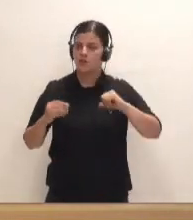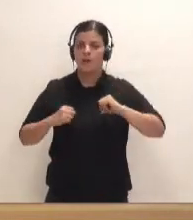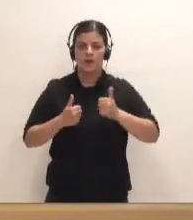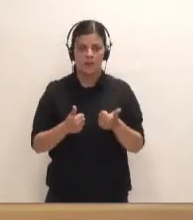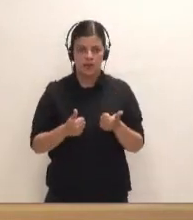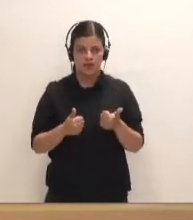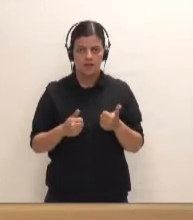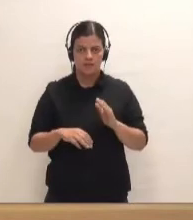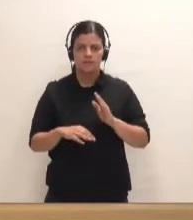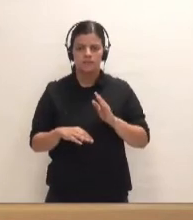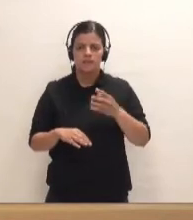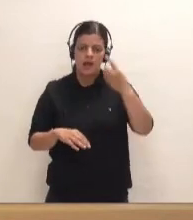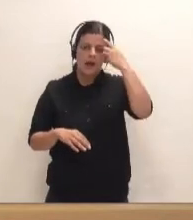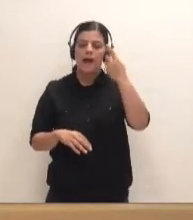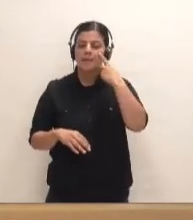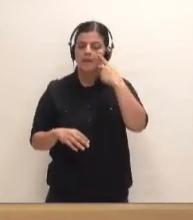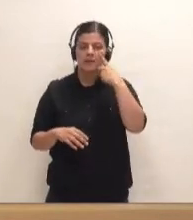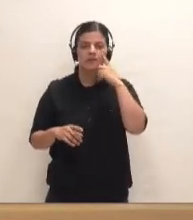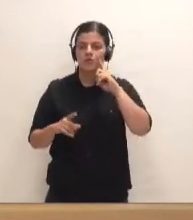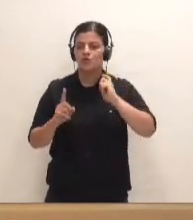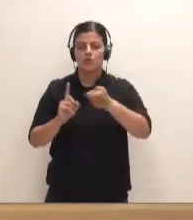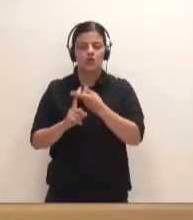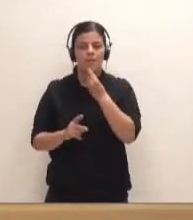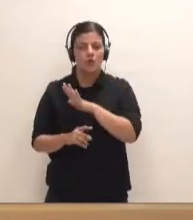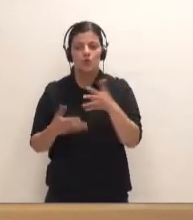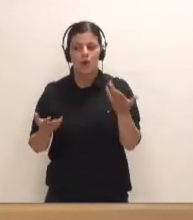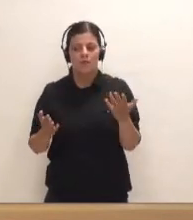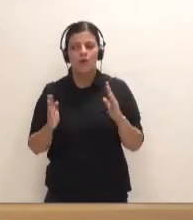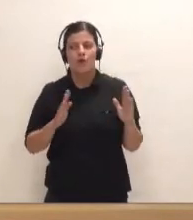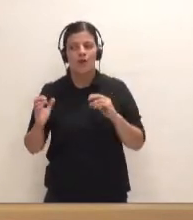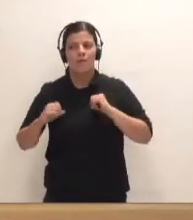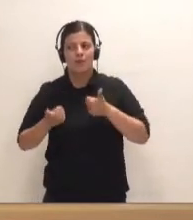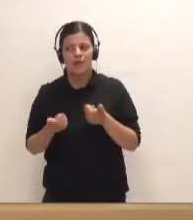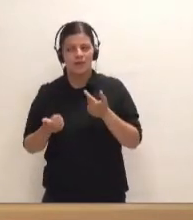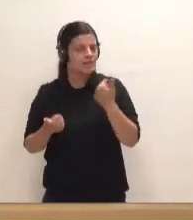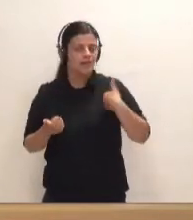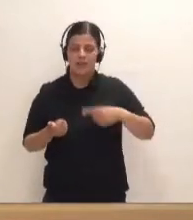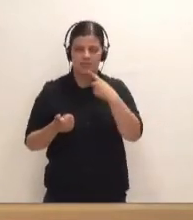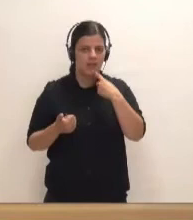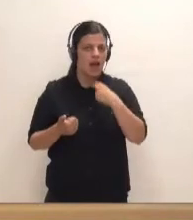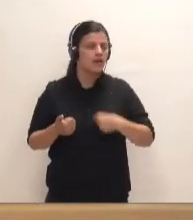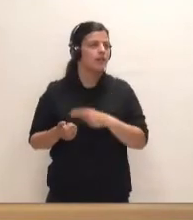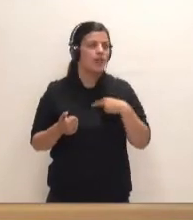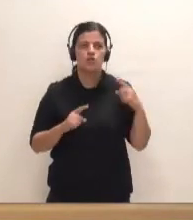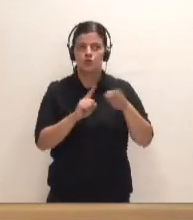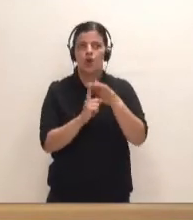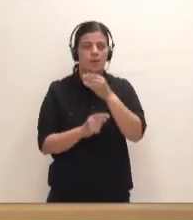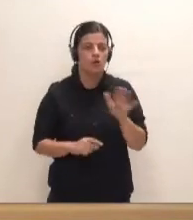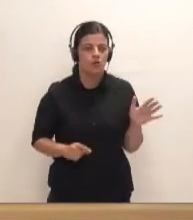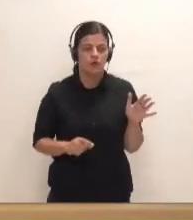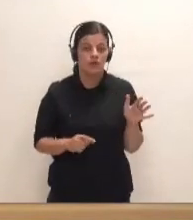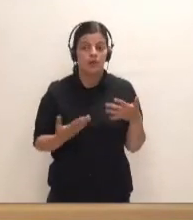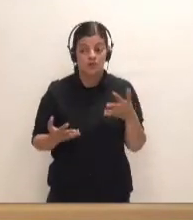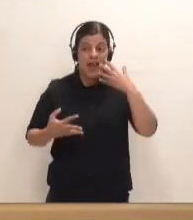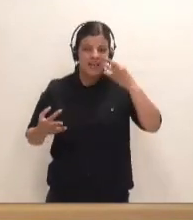cuál era la mejor solución, pero en el mismo tiempo que empezaba el periodo de reflexión ya decía que la mejor solución era los cristianos. Yo creo,